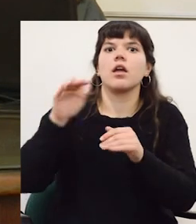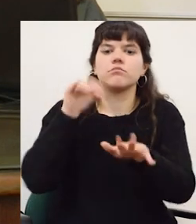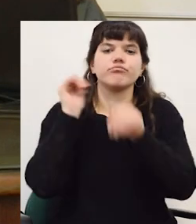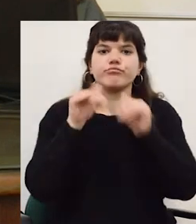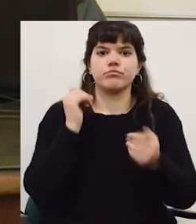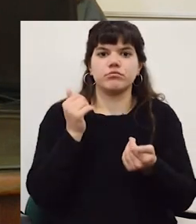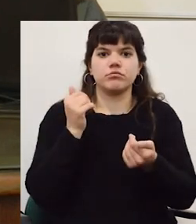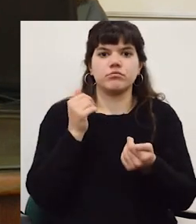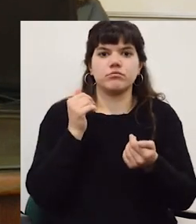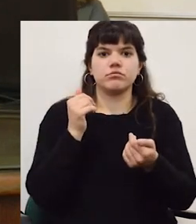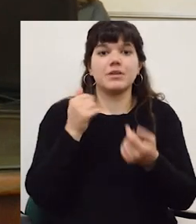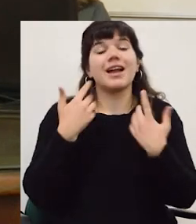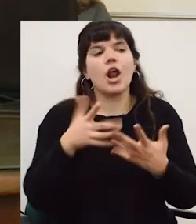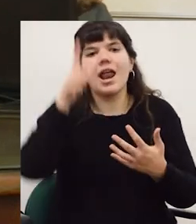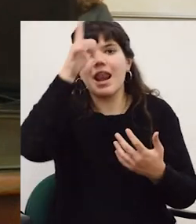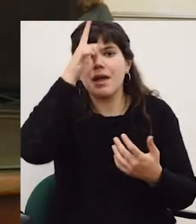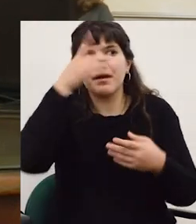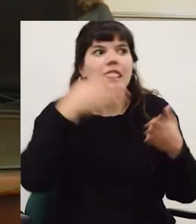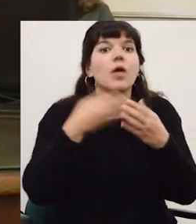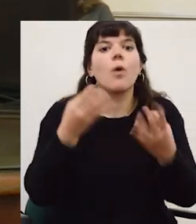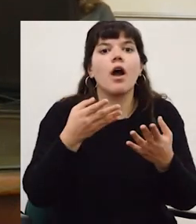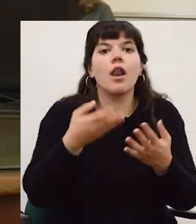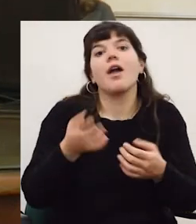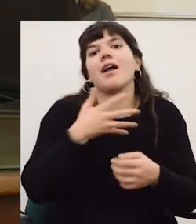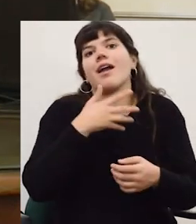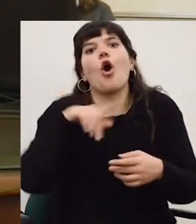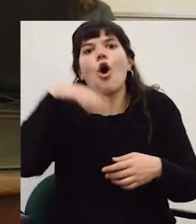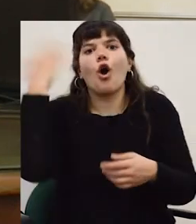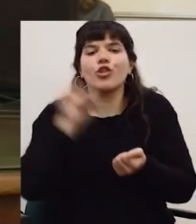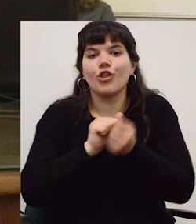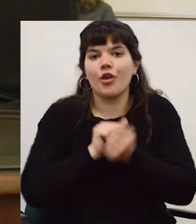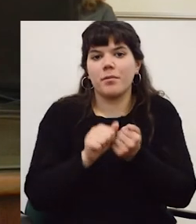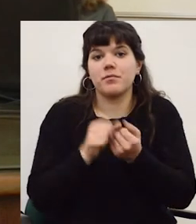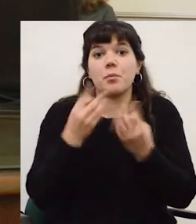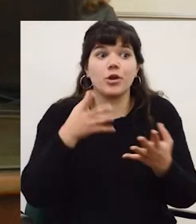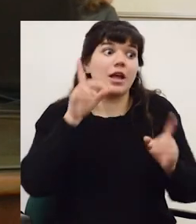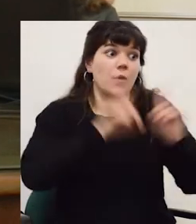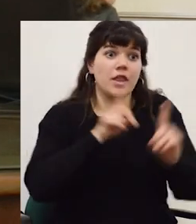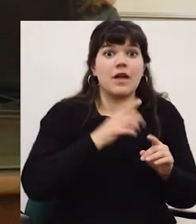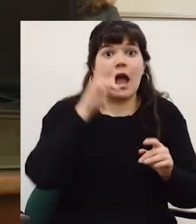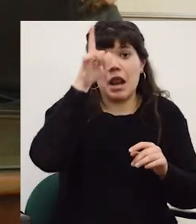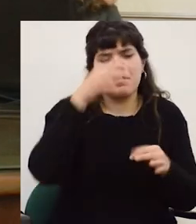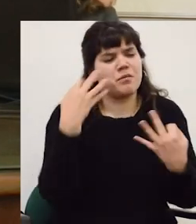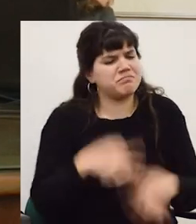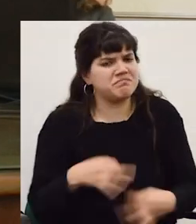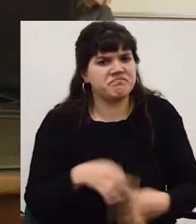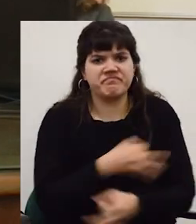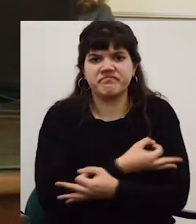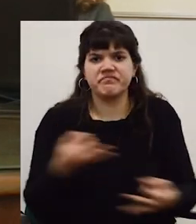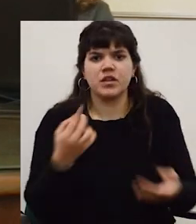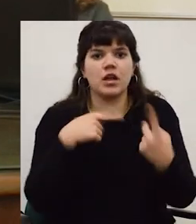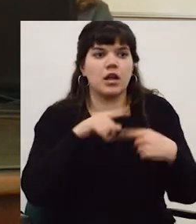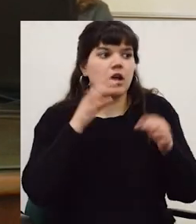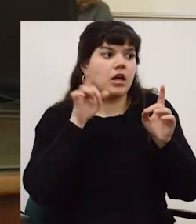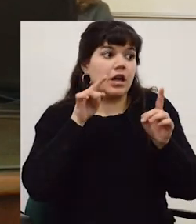tenía más ofertas que demanda claro con Alemania la barrera es el idioma claro porque las universidades alemanas